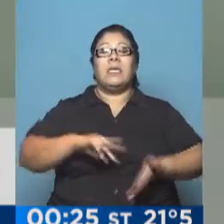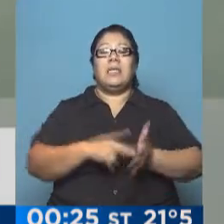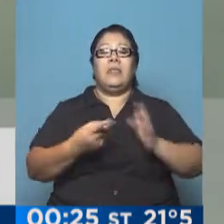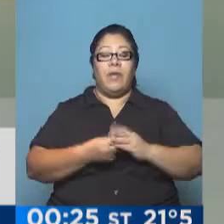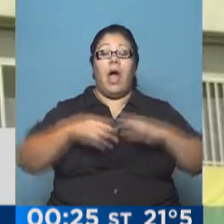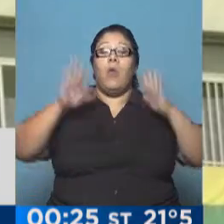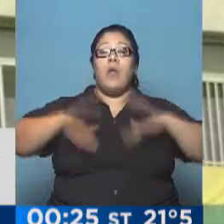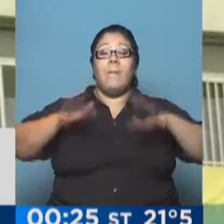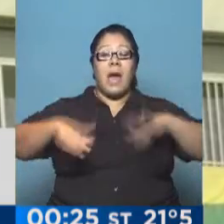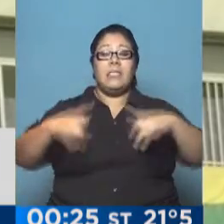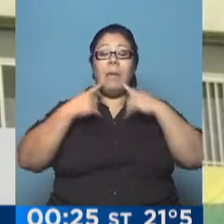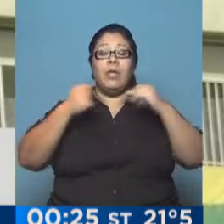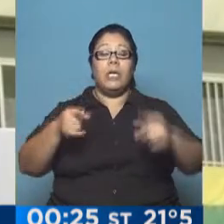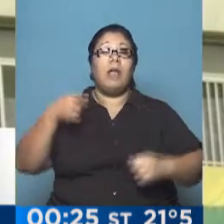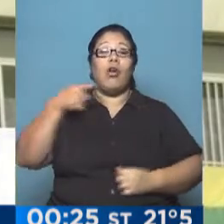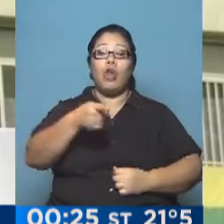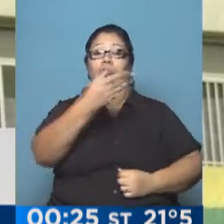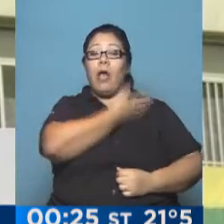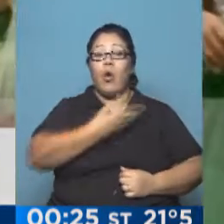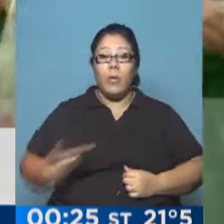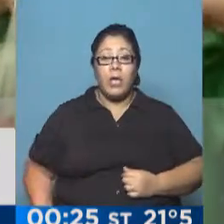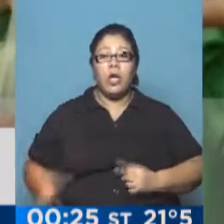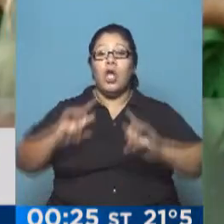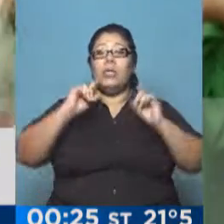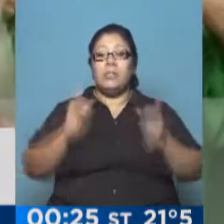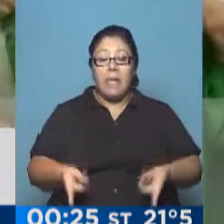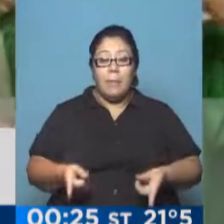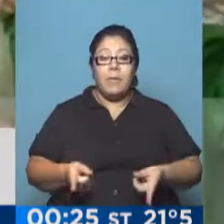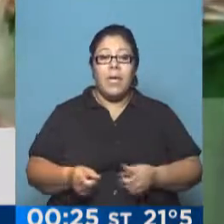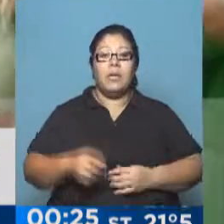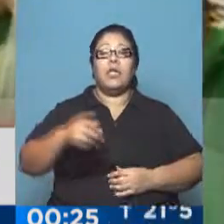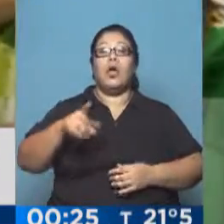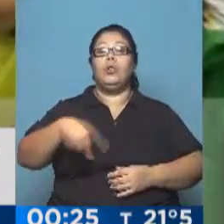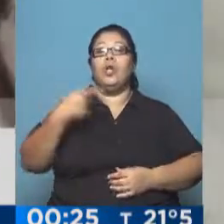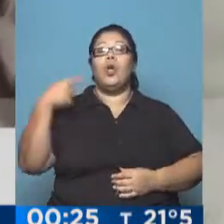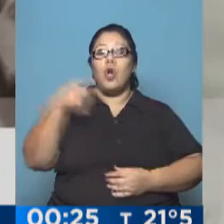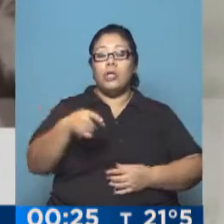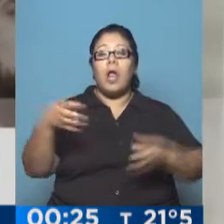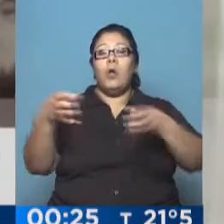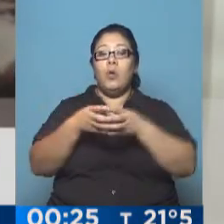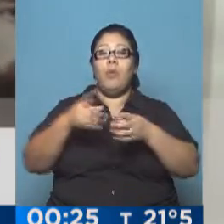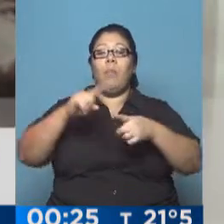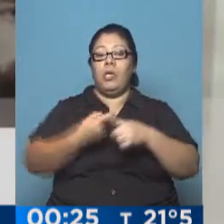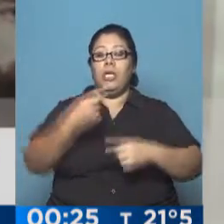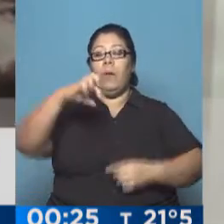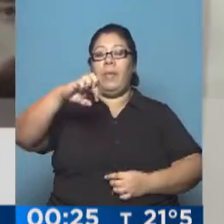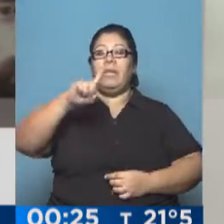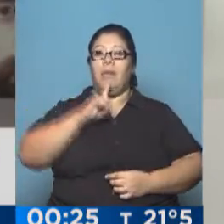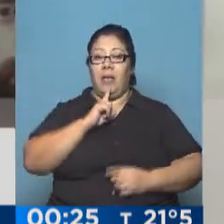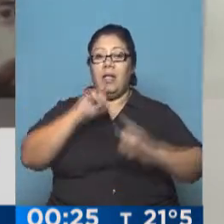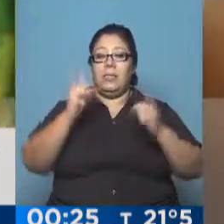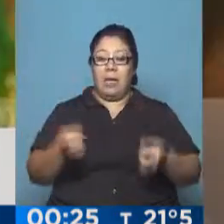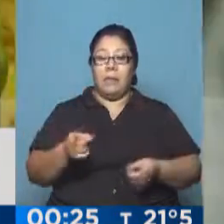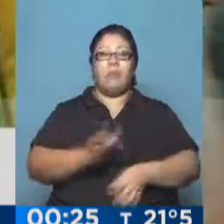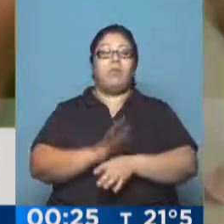de Río de Janeiro donde la protesta se hizo en Copacabana. Contra el gobierno y contra el PT, pero que también tuvieron un componente antipolítico más